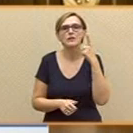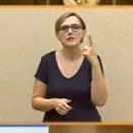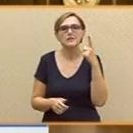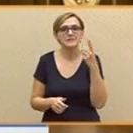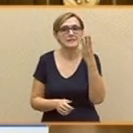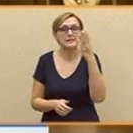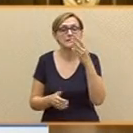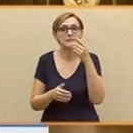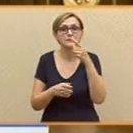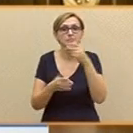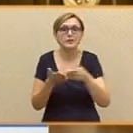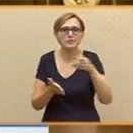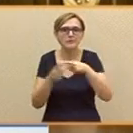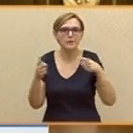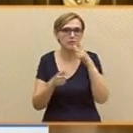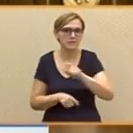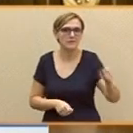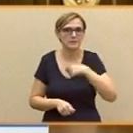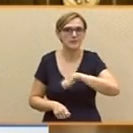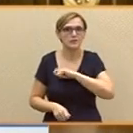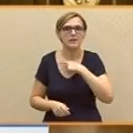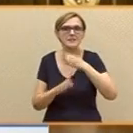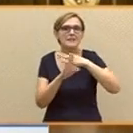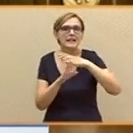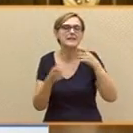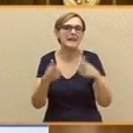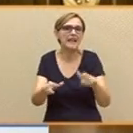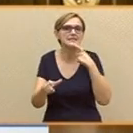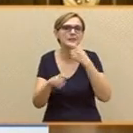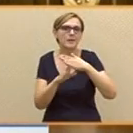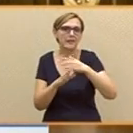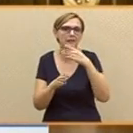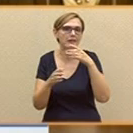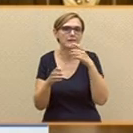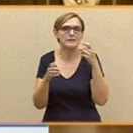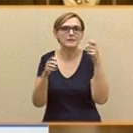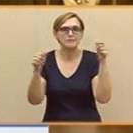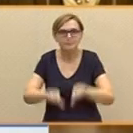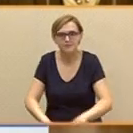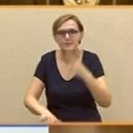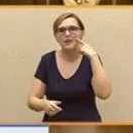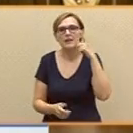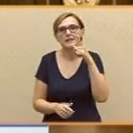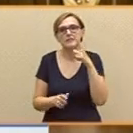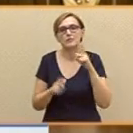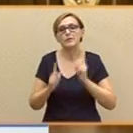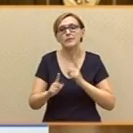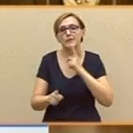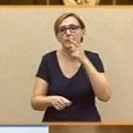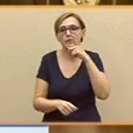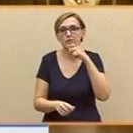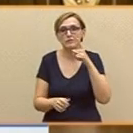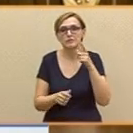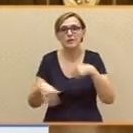media. Ustedes recortaron las partidas destinadas a la prevención de la violencia machista y a la promoción de la igualdad de oportunidades entre hombres y mujeres.